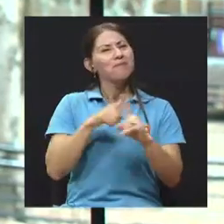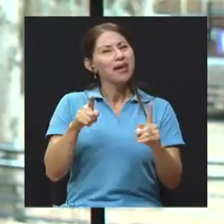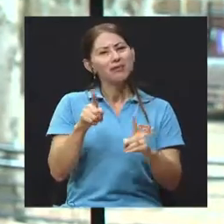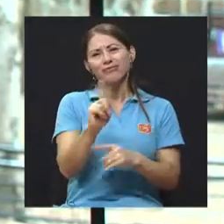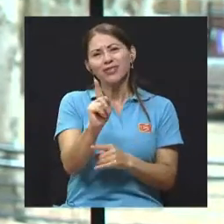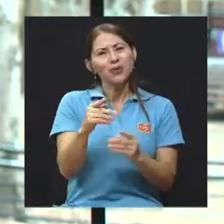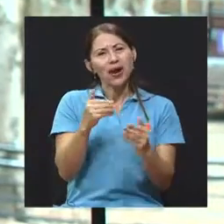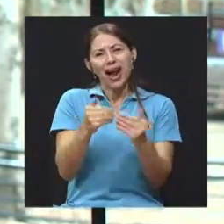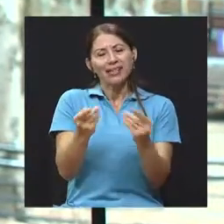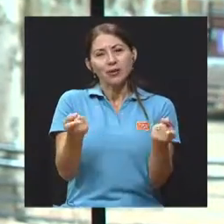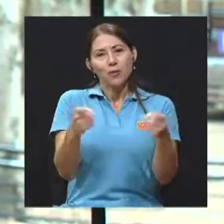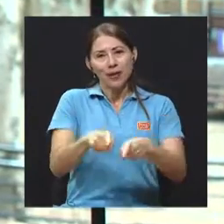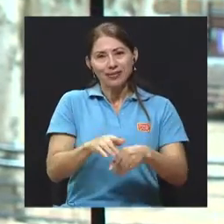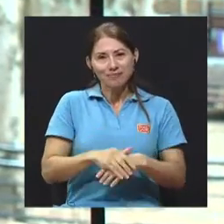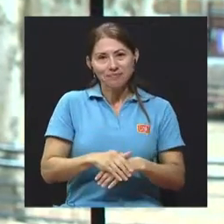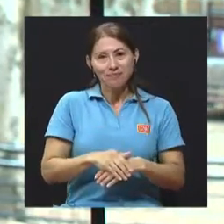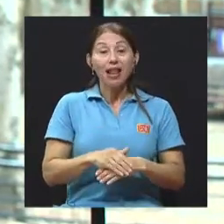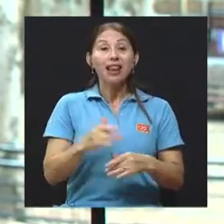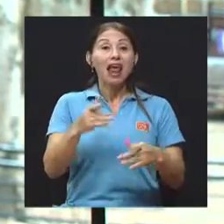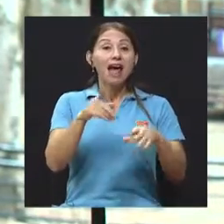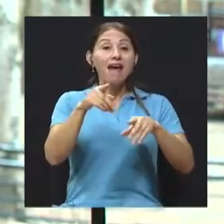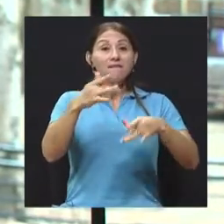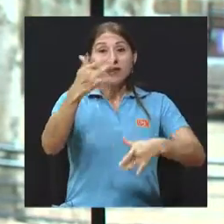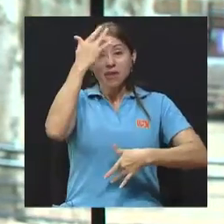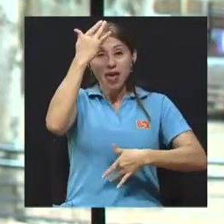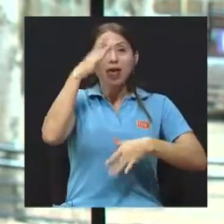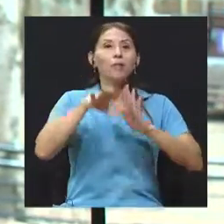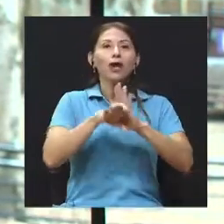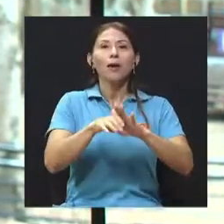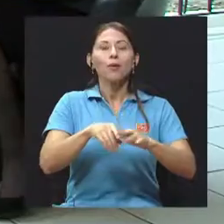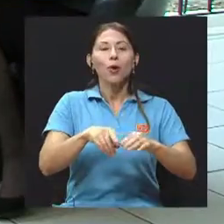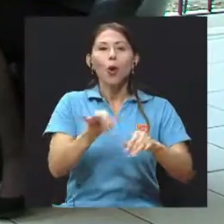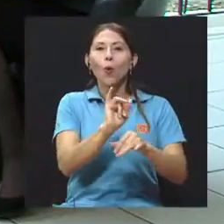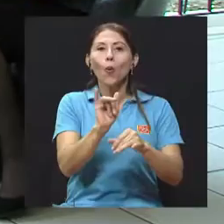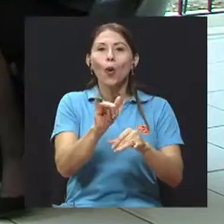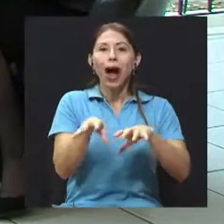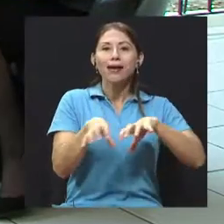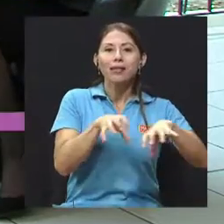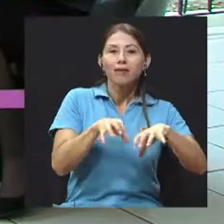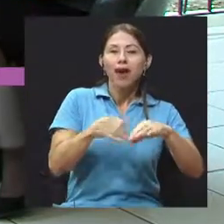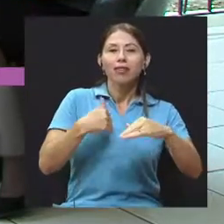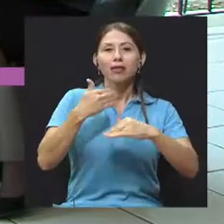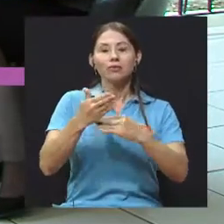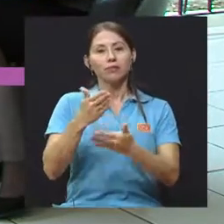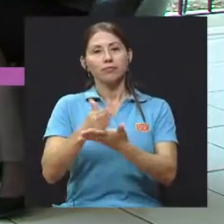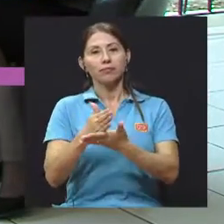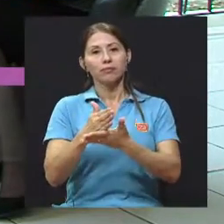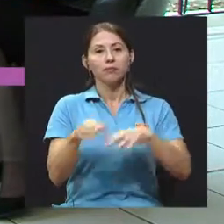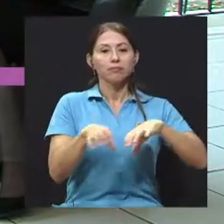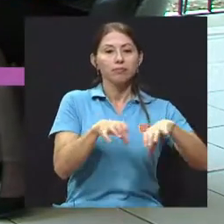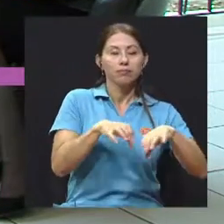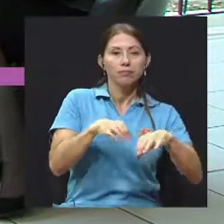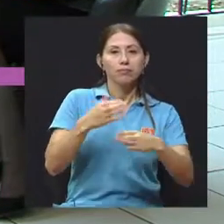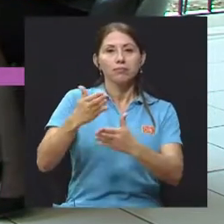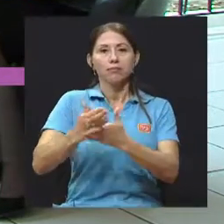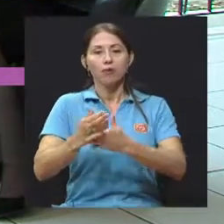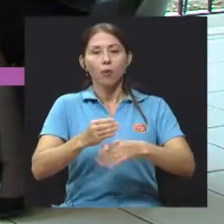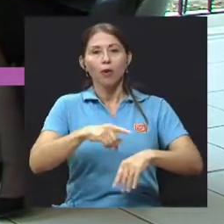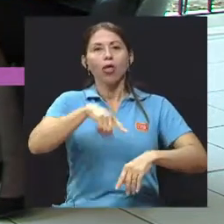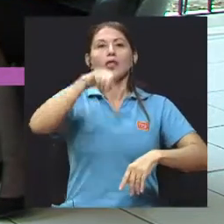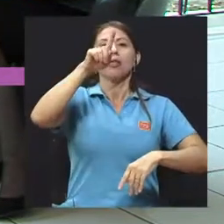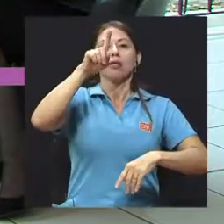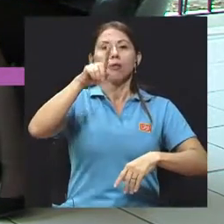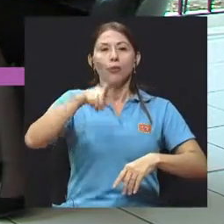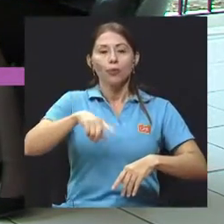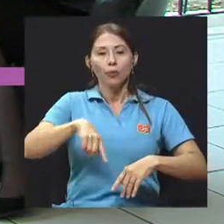la enfermedad va a ser momentos en que esté más activa y después baja. Se activa y baja. Llamamos un periodo de exacerbación y remisión.